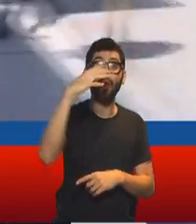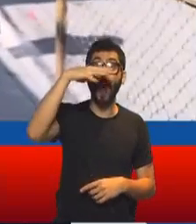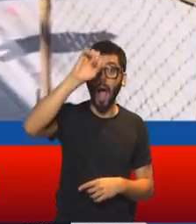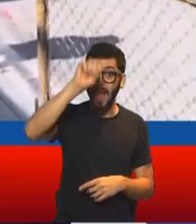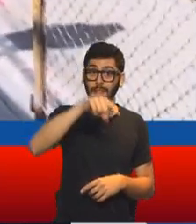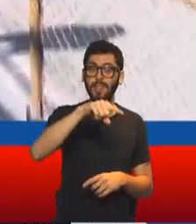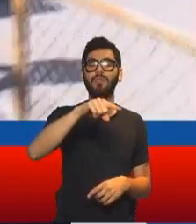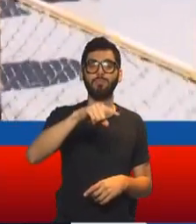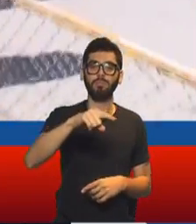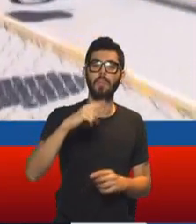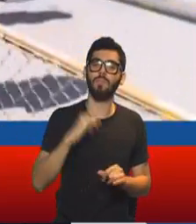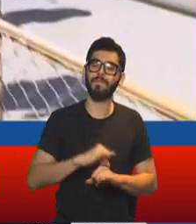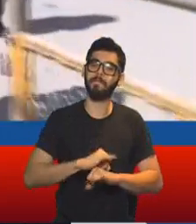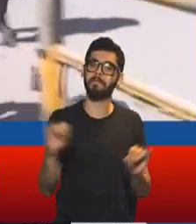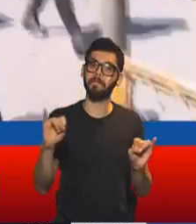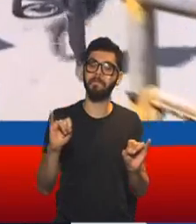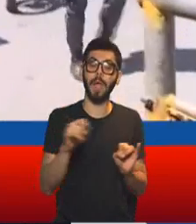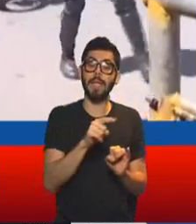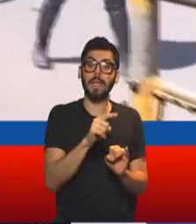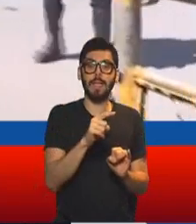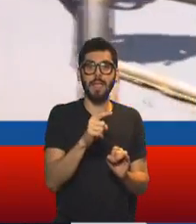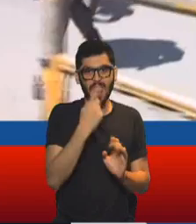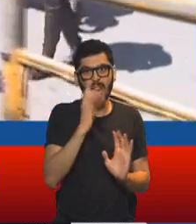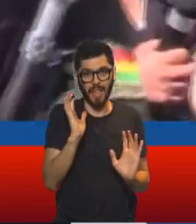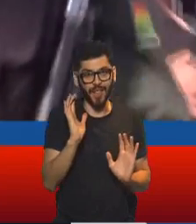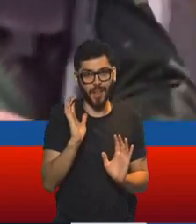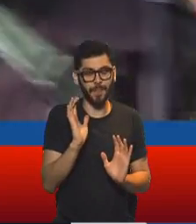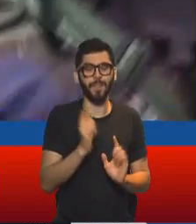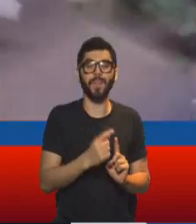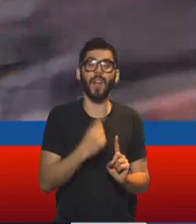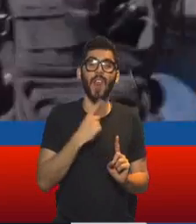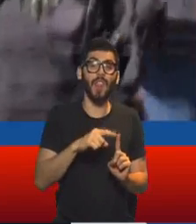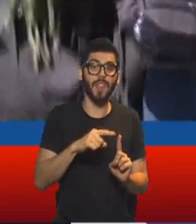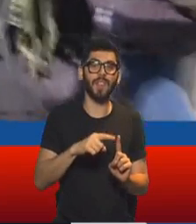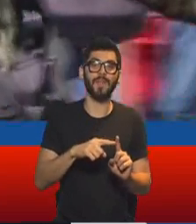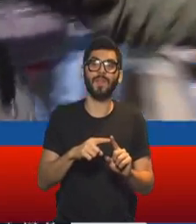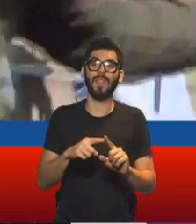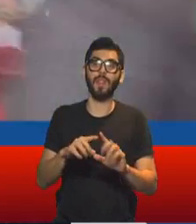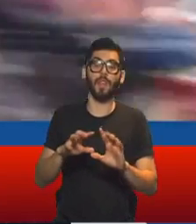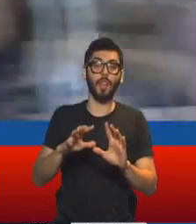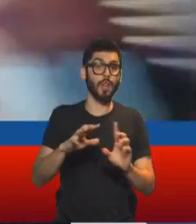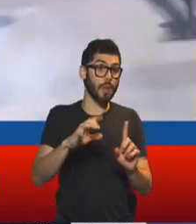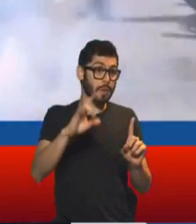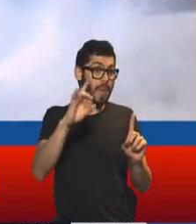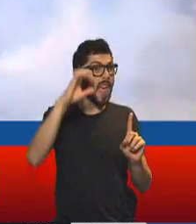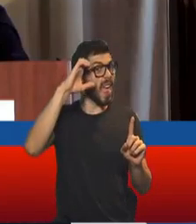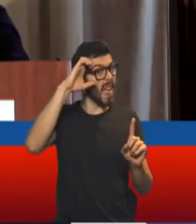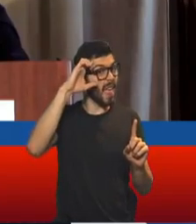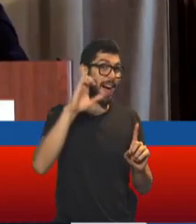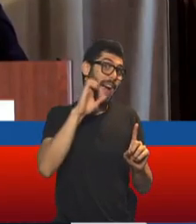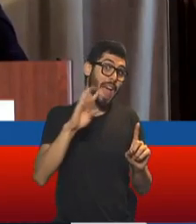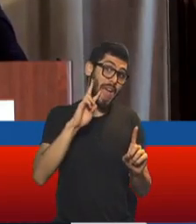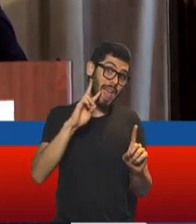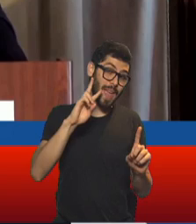dejó varias definiciones muy interesantes. Primero habló de una coordinación internacional en el golpe de Estado de Evo Morales, ¿por qué?